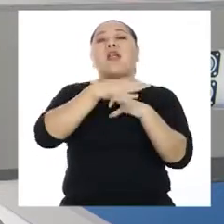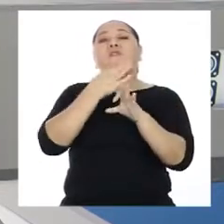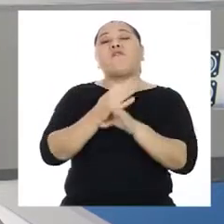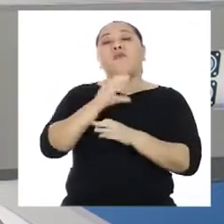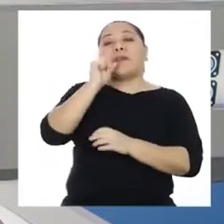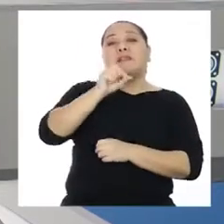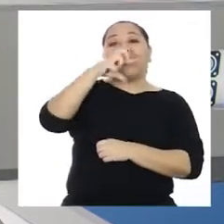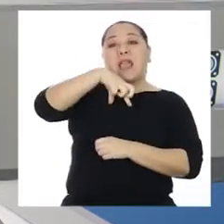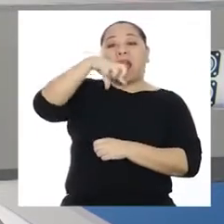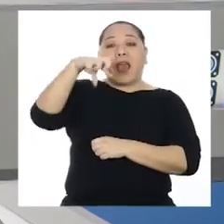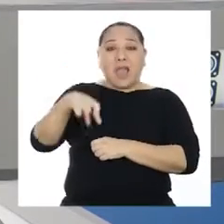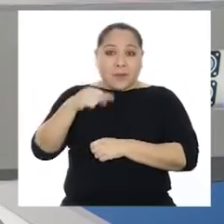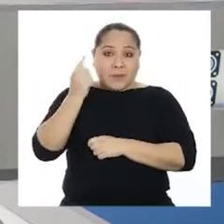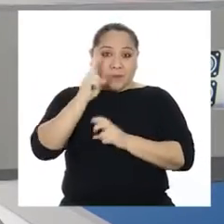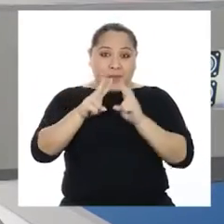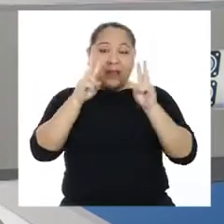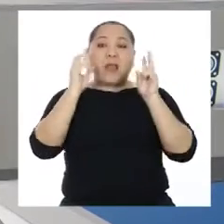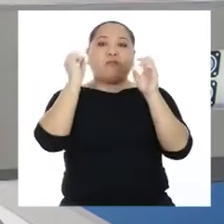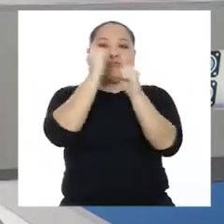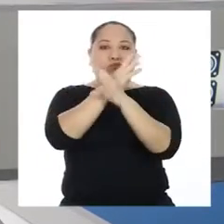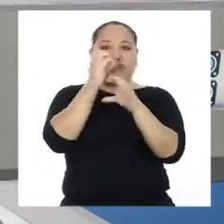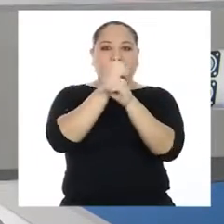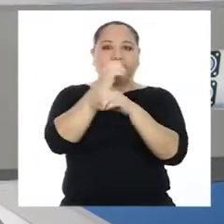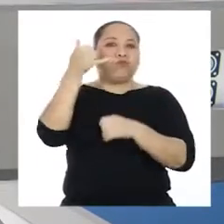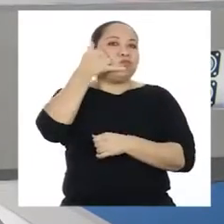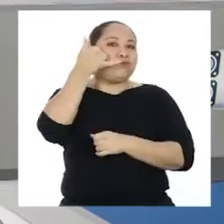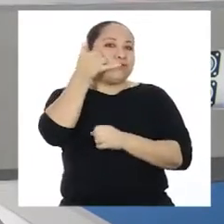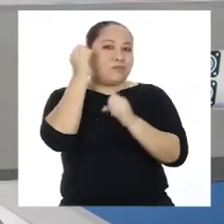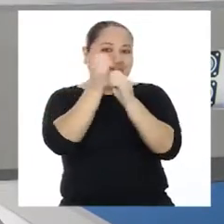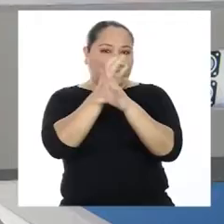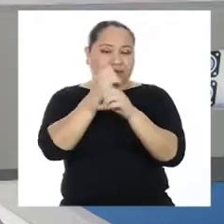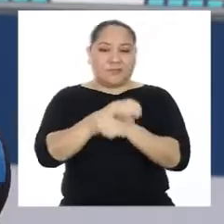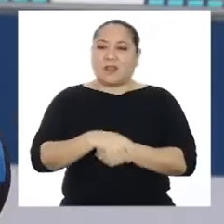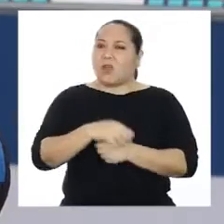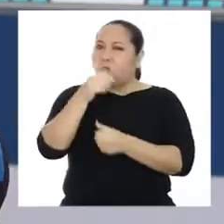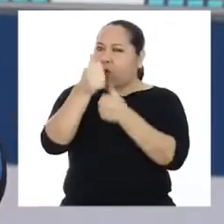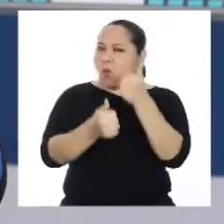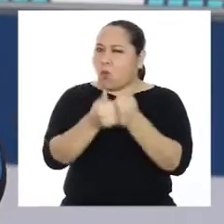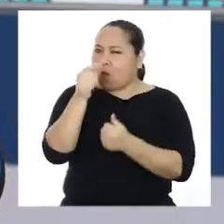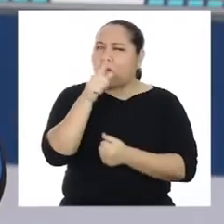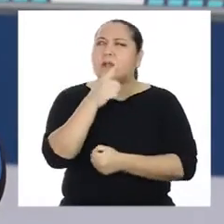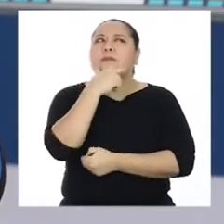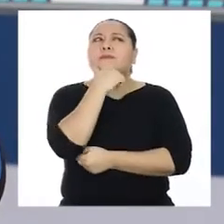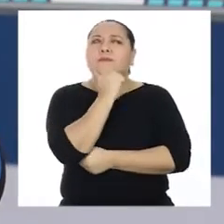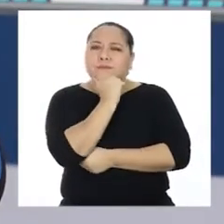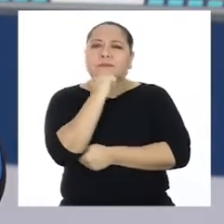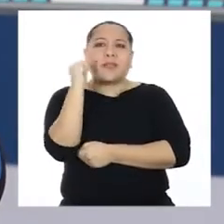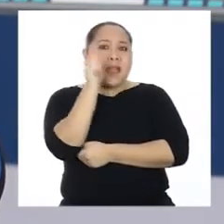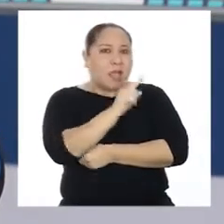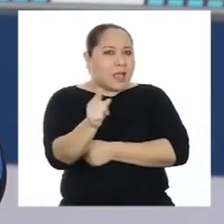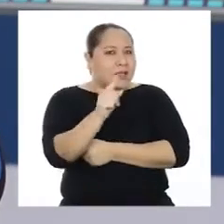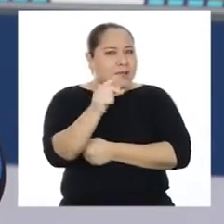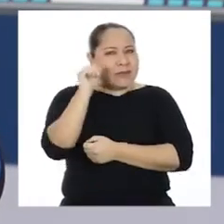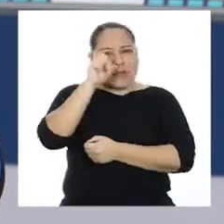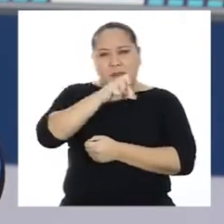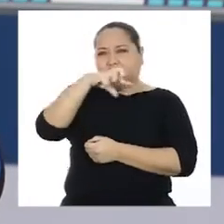los tipos de aplicativos para videollamadas. ¿Cuáles serán entonces estos tipos?